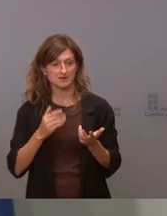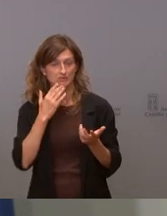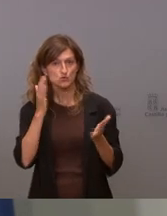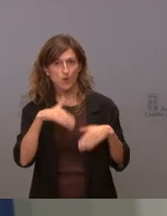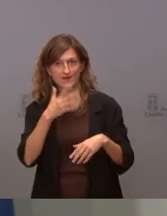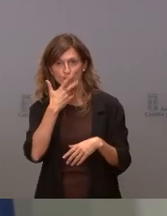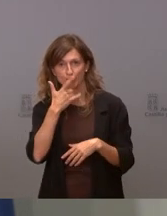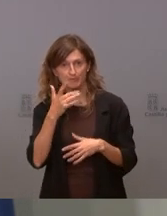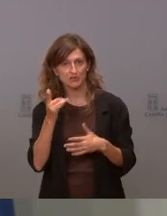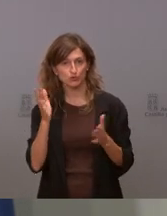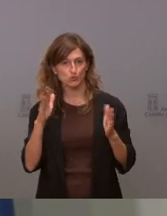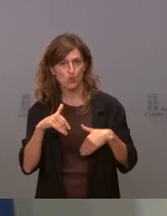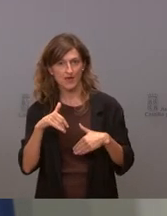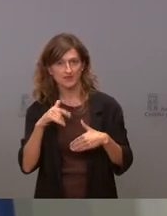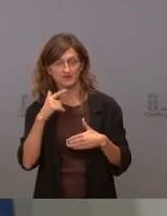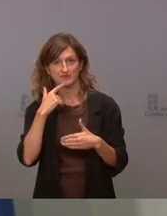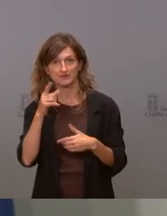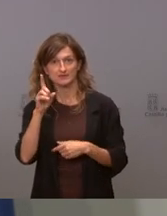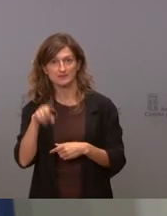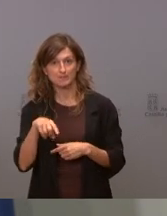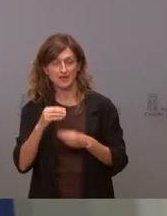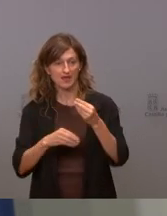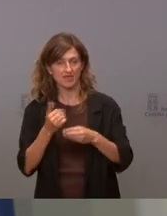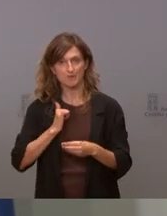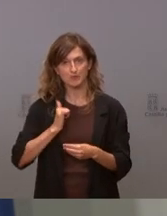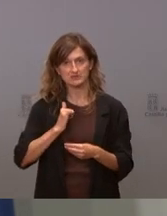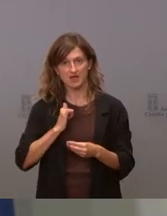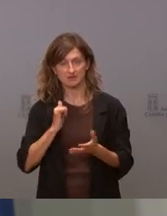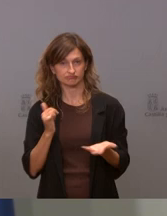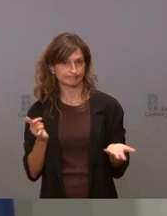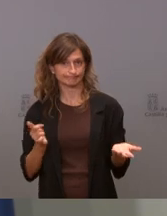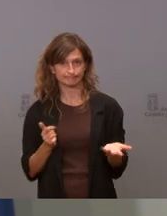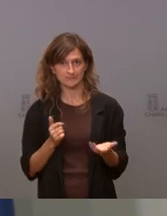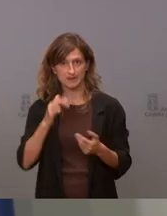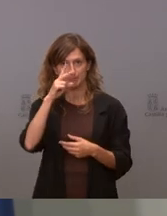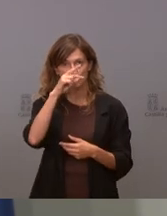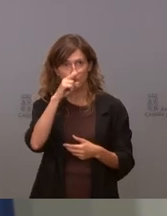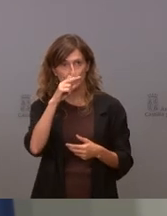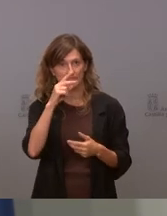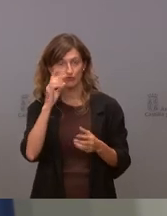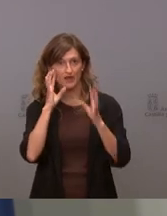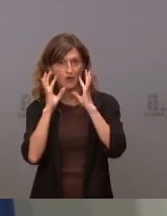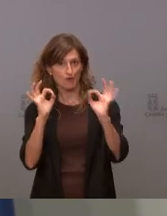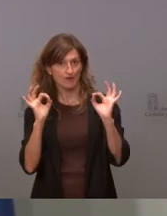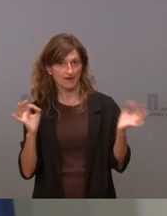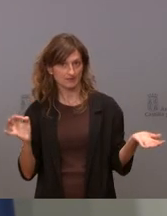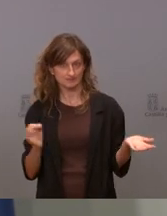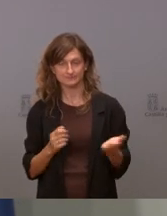conocimiento a veces y desde el apasionamiento y aprovechando preocupaciones que son lícitas, preocupaciones